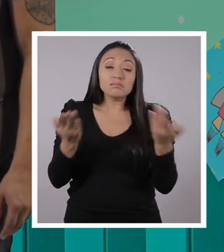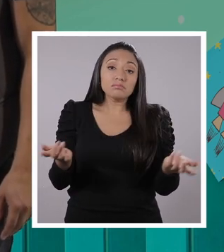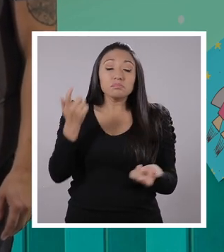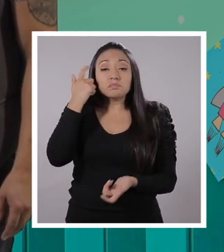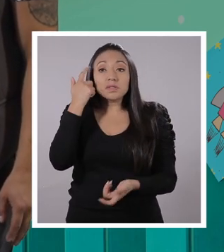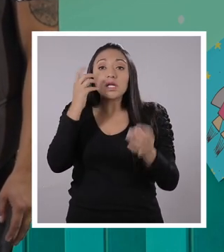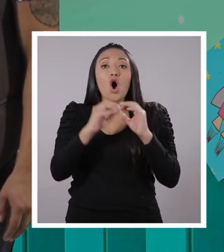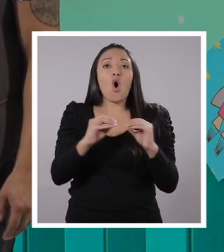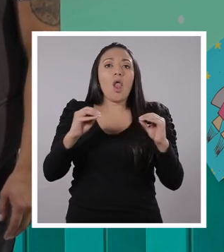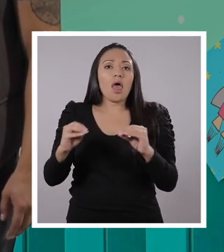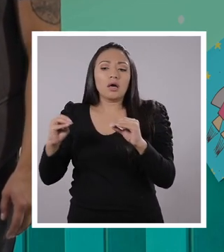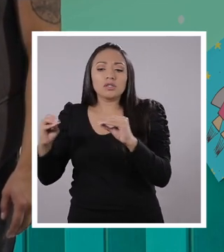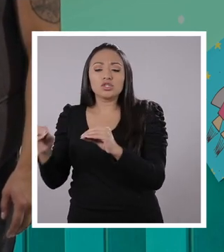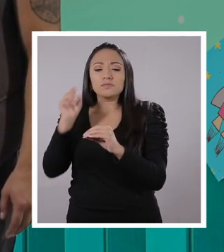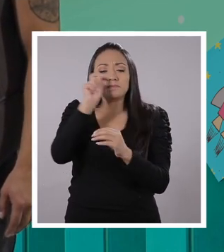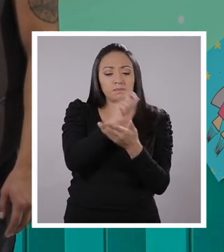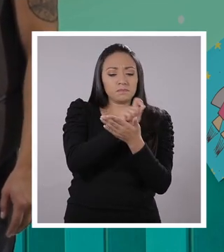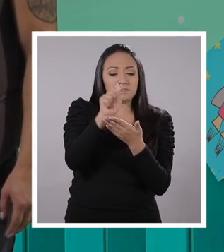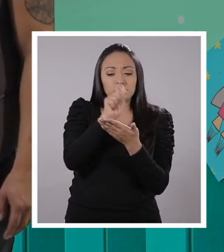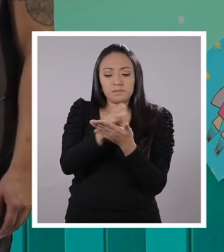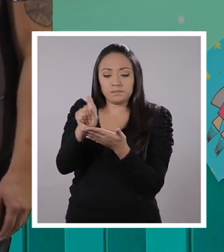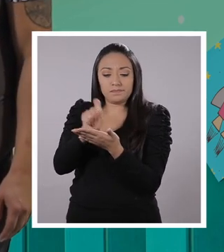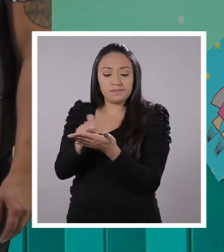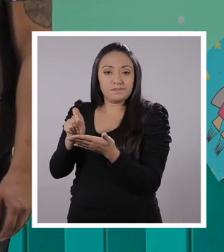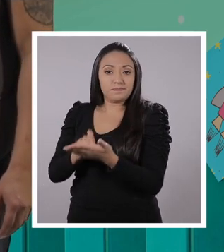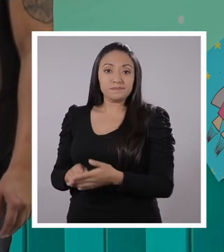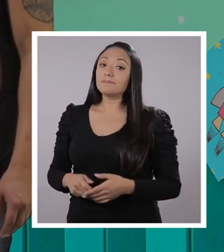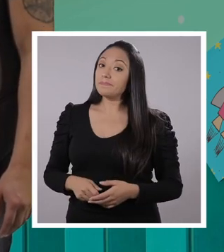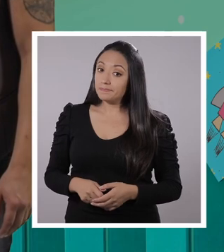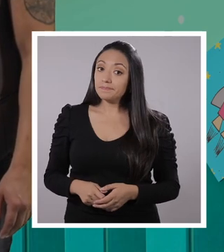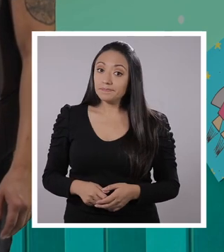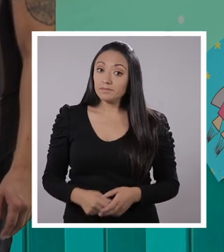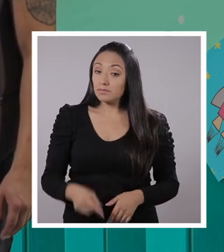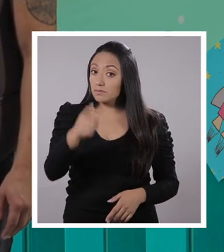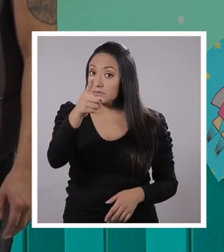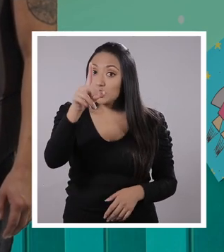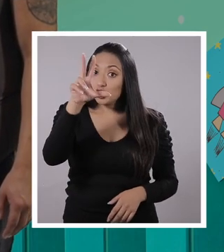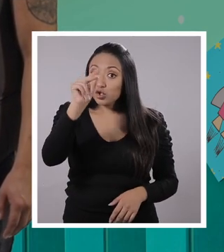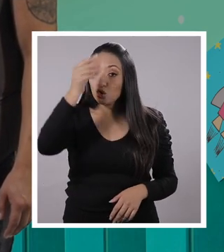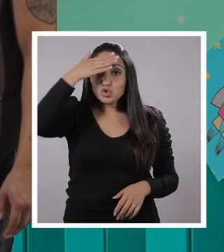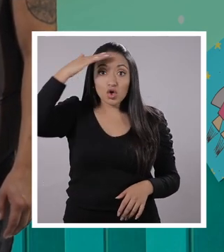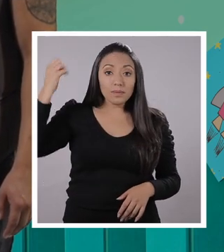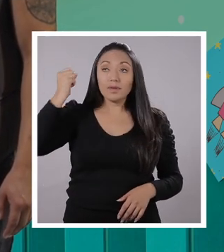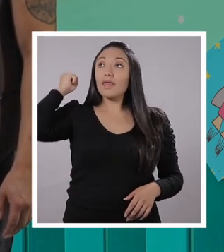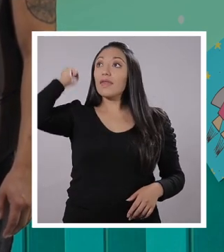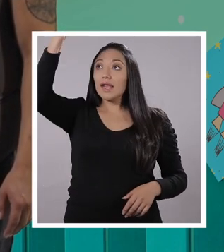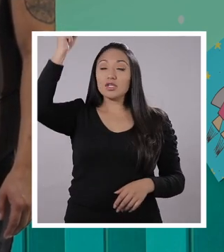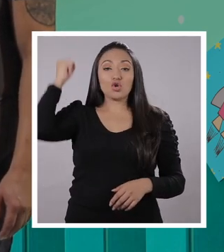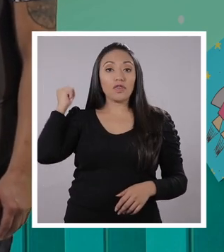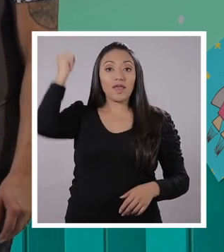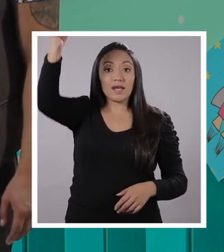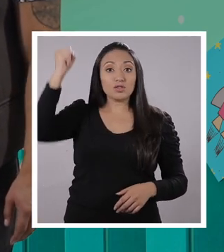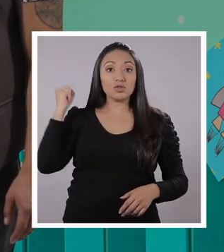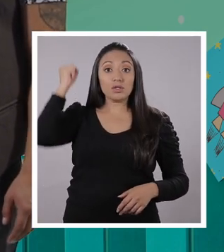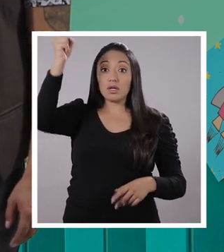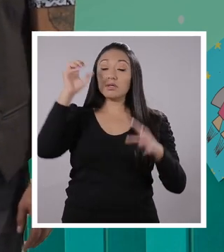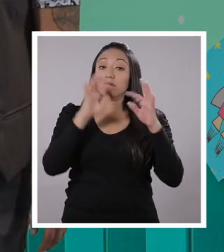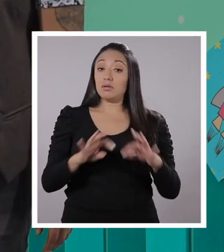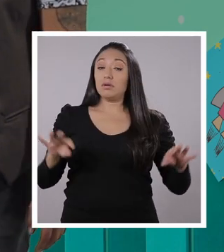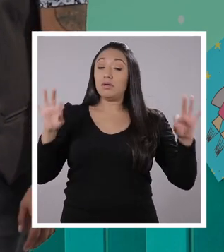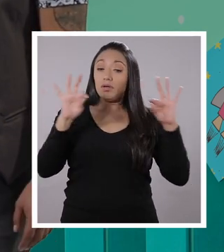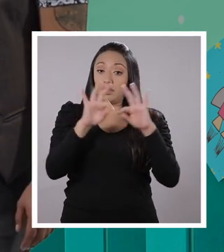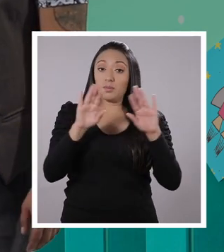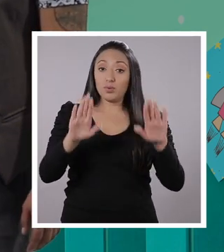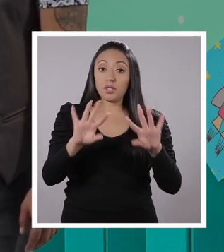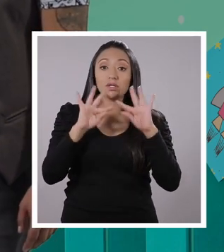oraciones y escribirlas en su cuaderno. Ajá. Y así no se olvidan de los derechos importantes que tienen. Y pueden compartirlos